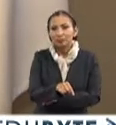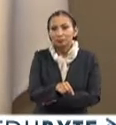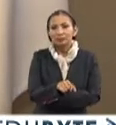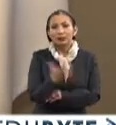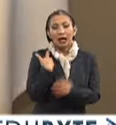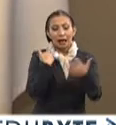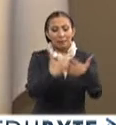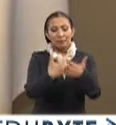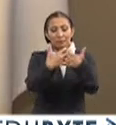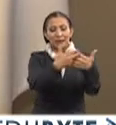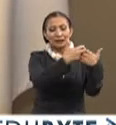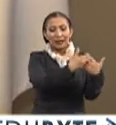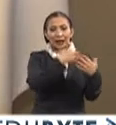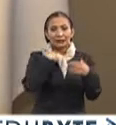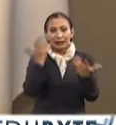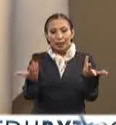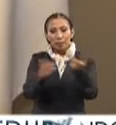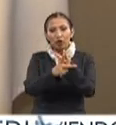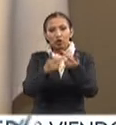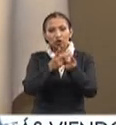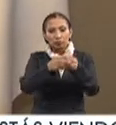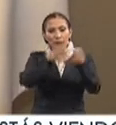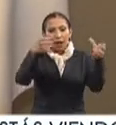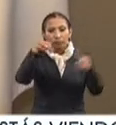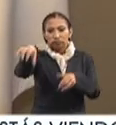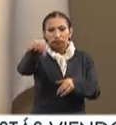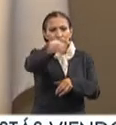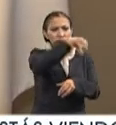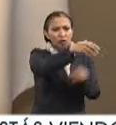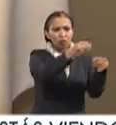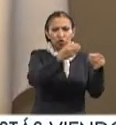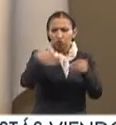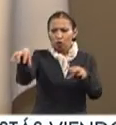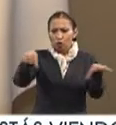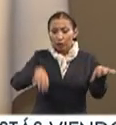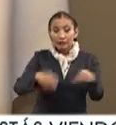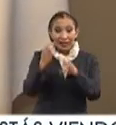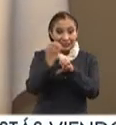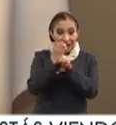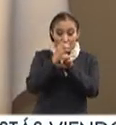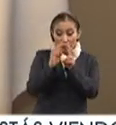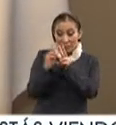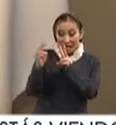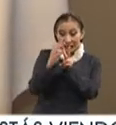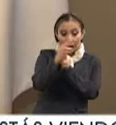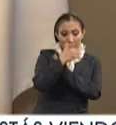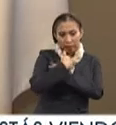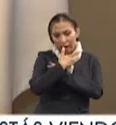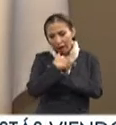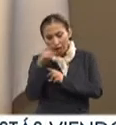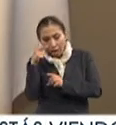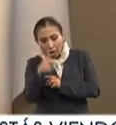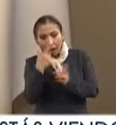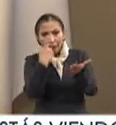la industria manufacturera creció mucho y los estados vecinos todos tienen